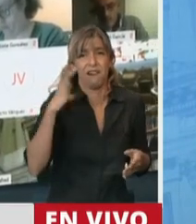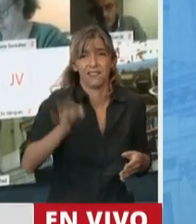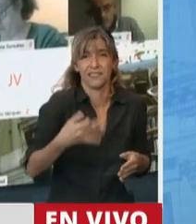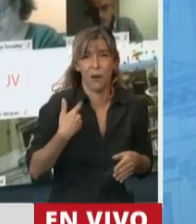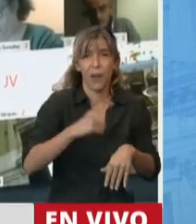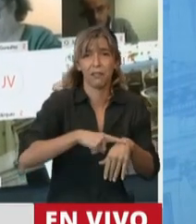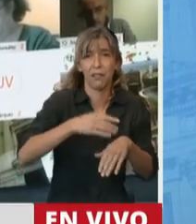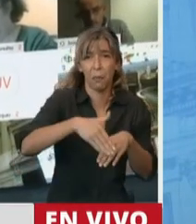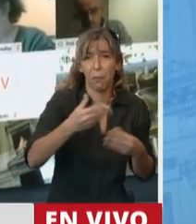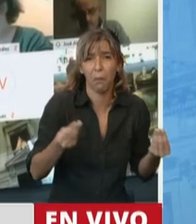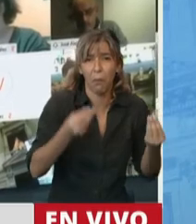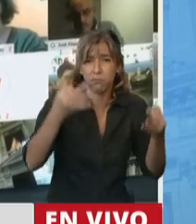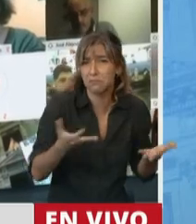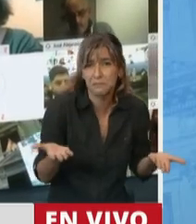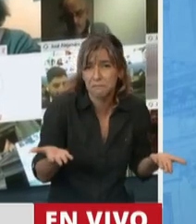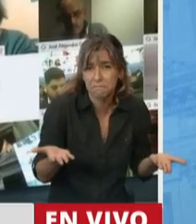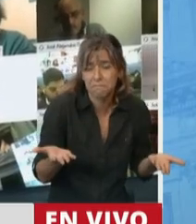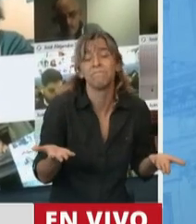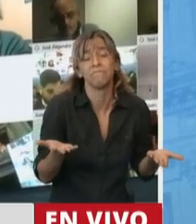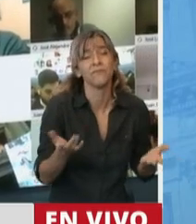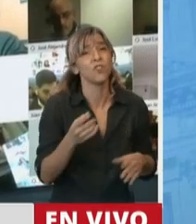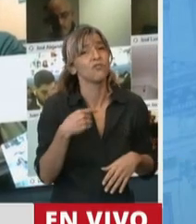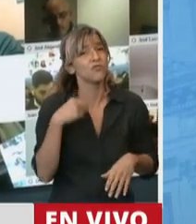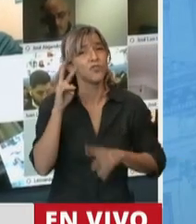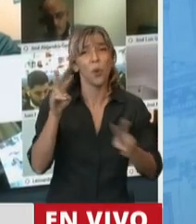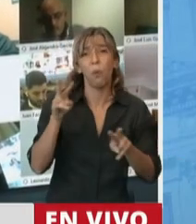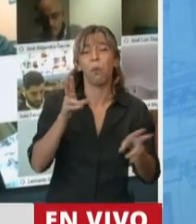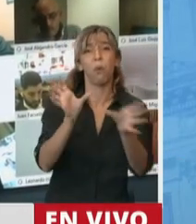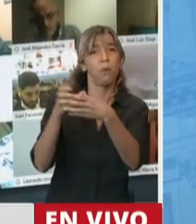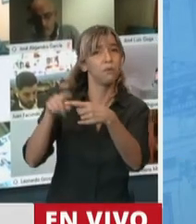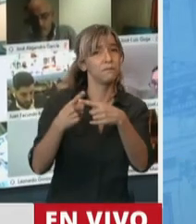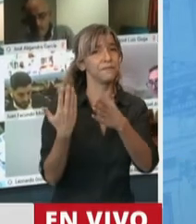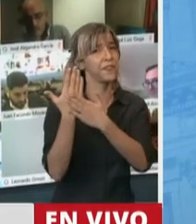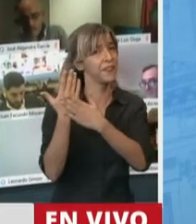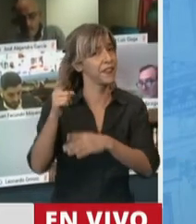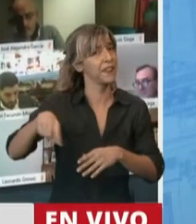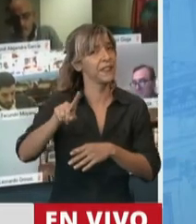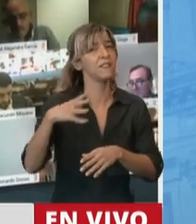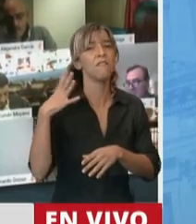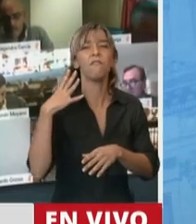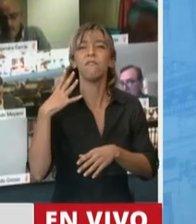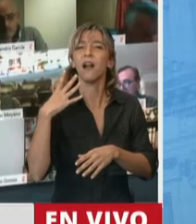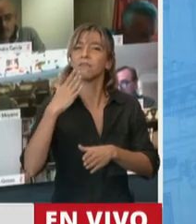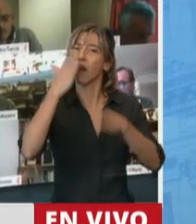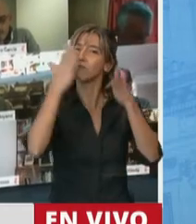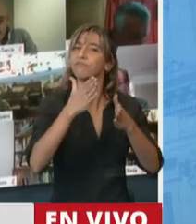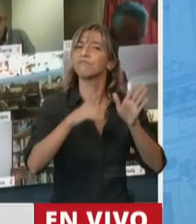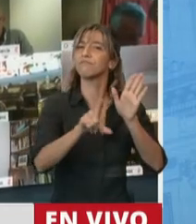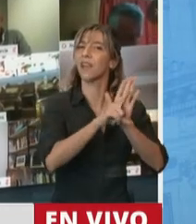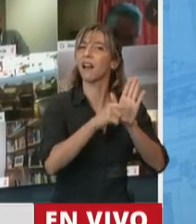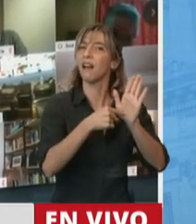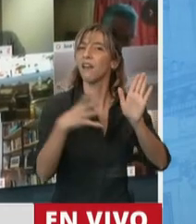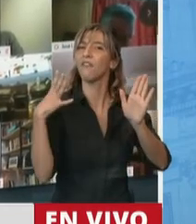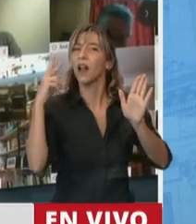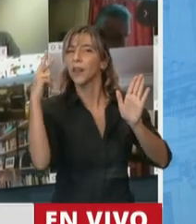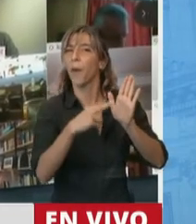derecha de este país, no ha querido contemplar en esta ley dos aspectos que son fundamentales. Uno tiene que